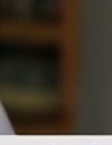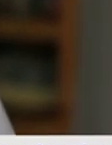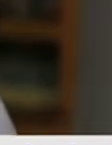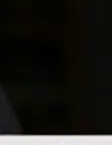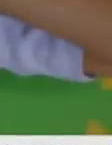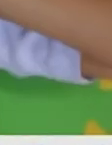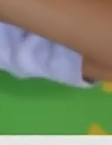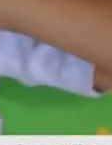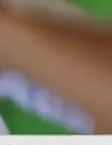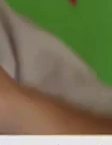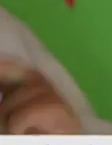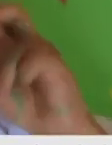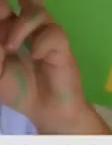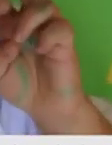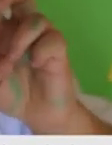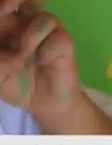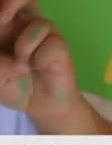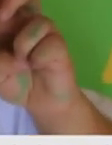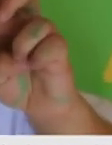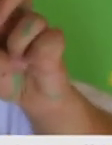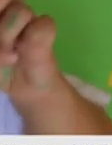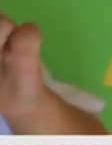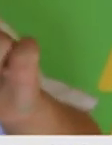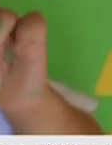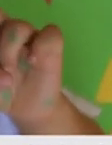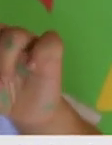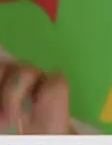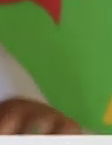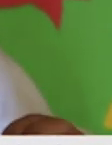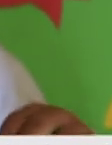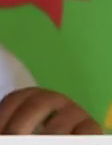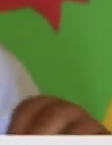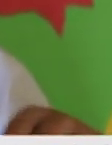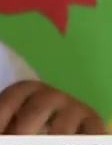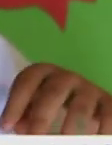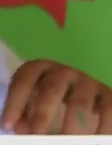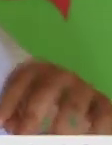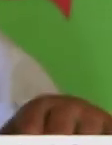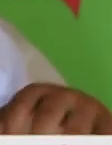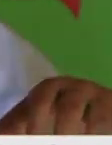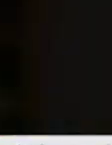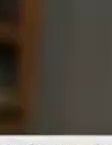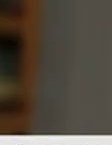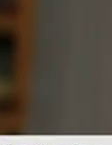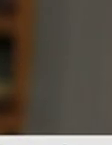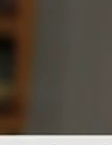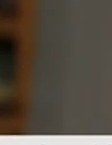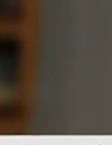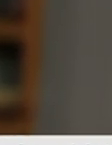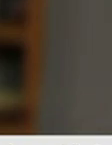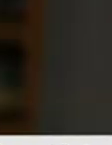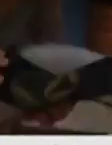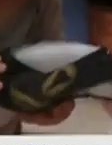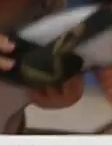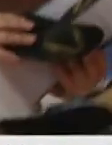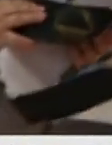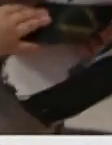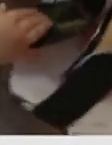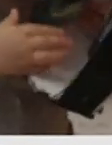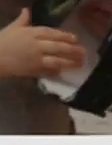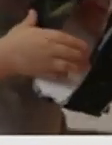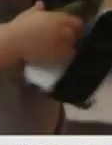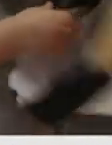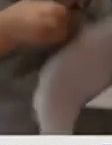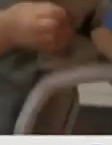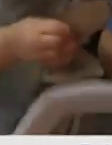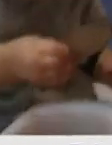mapá le diré tantos nombretes que hasta se acomplejará bicho